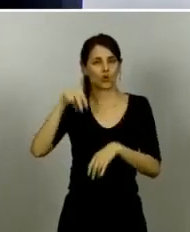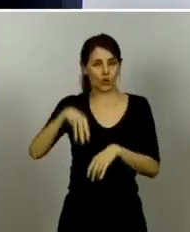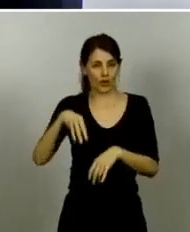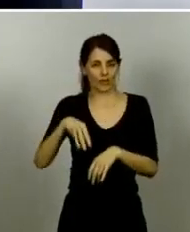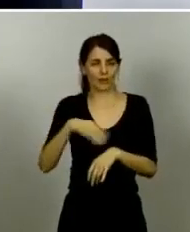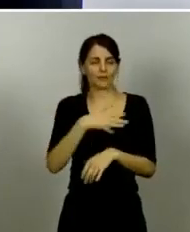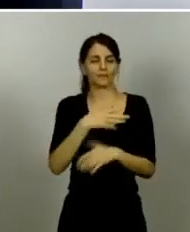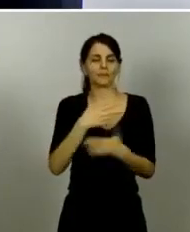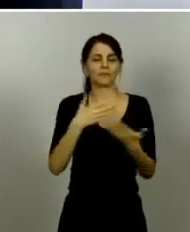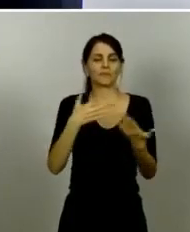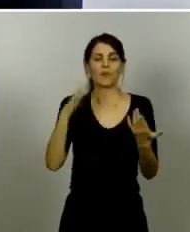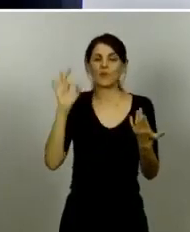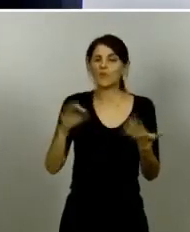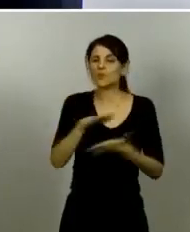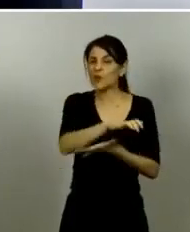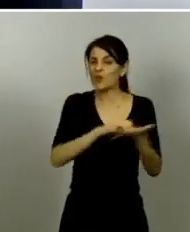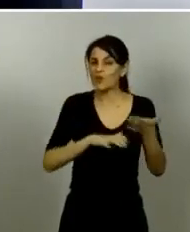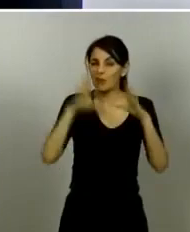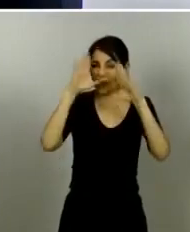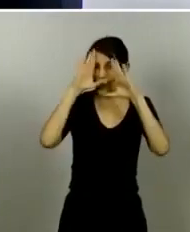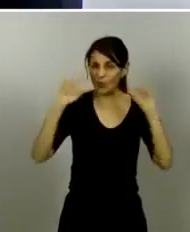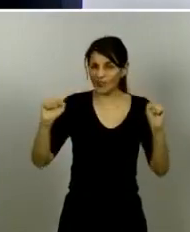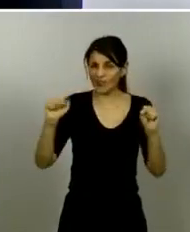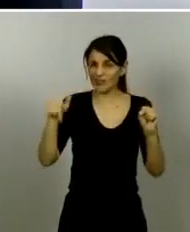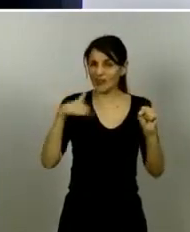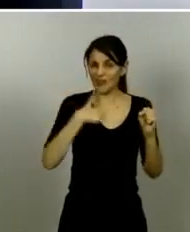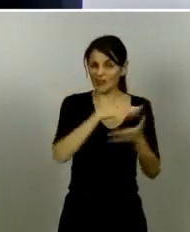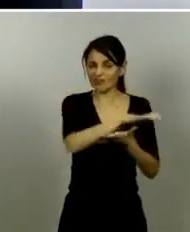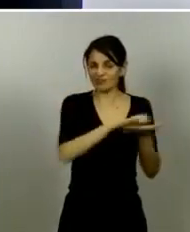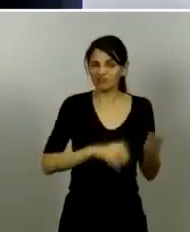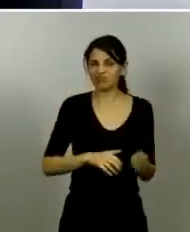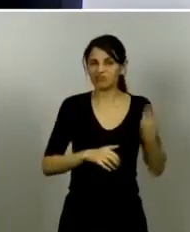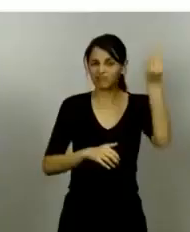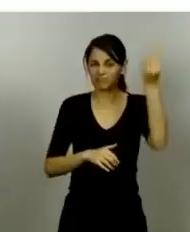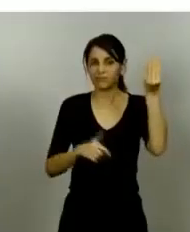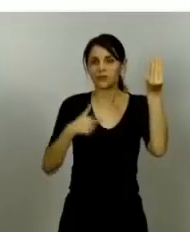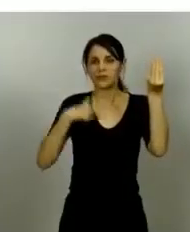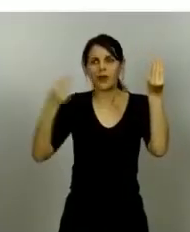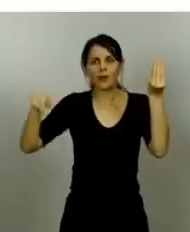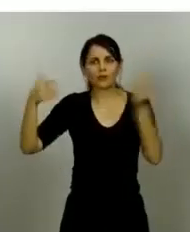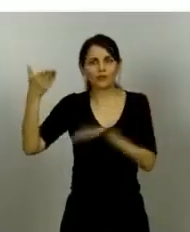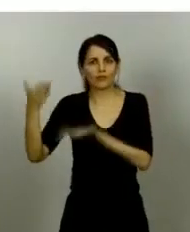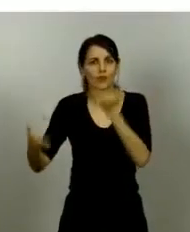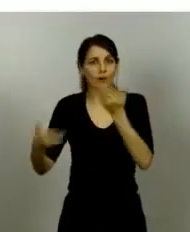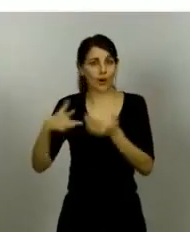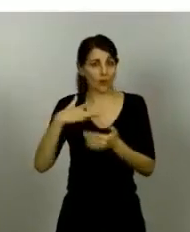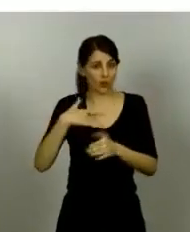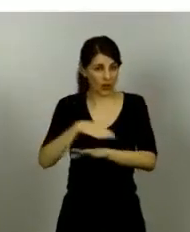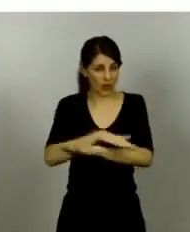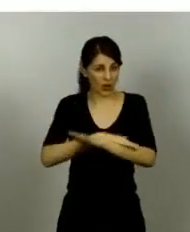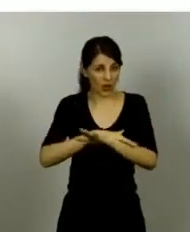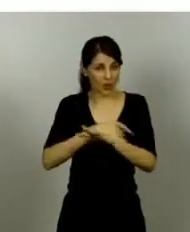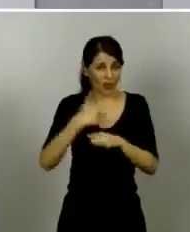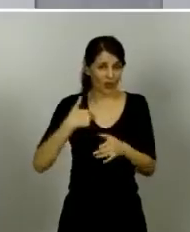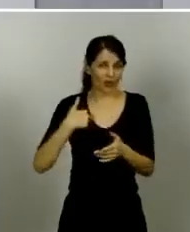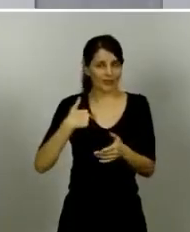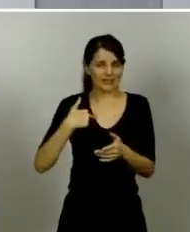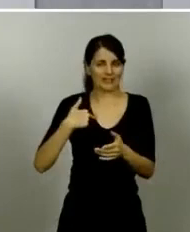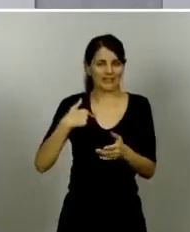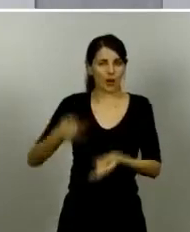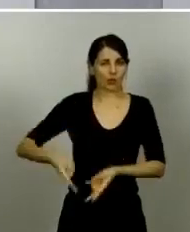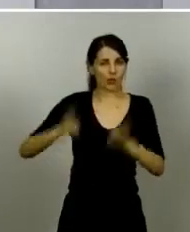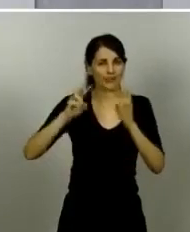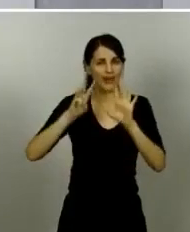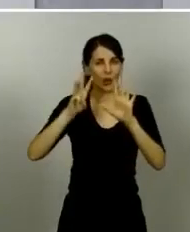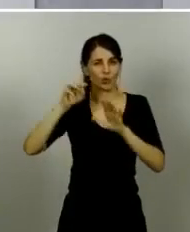gobierno cometió un error al autorizar la manifestación de Madrid? Muchas gracias Muchas gracias María por sus preguntas efectivamente la